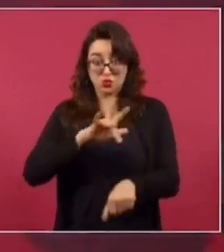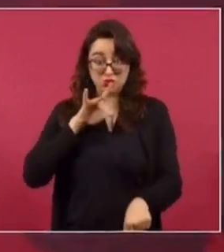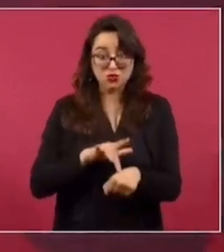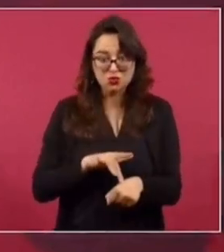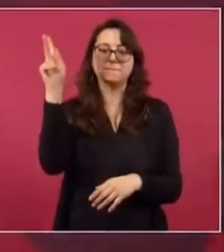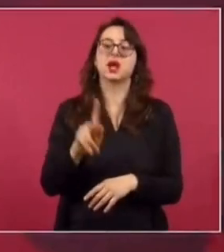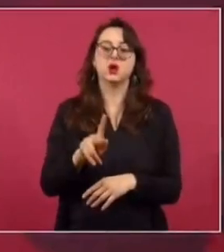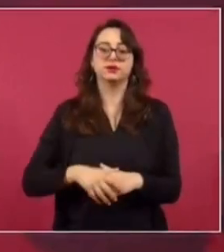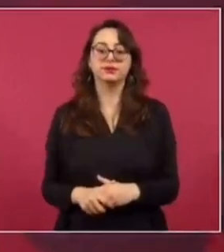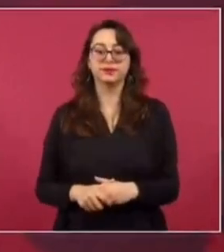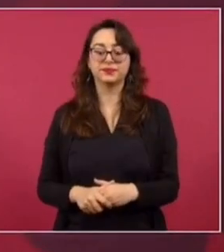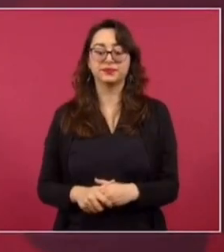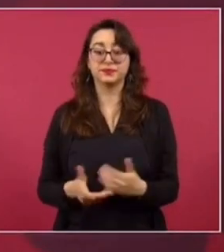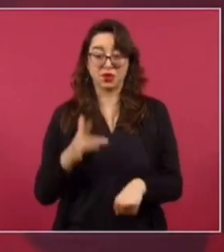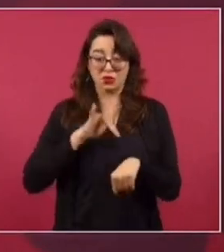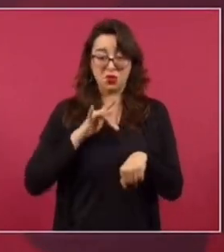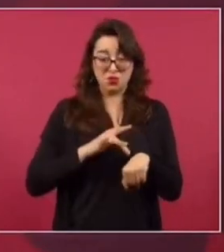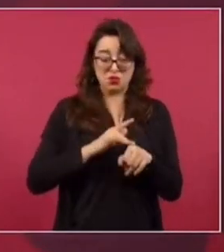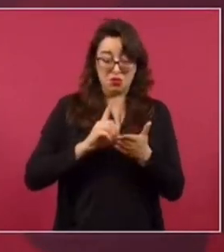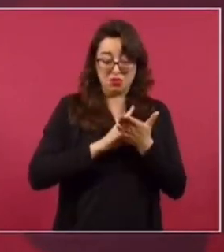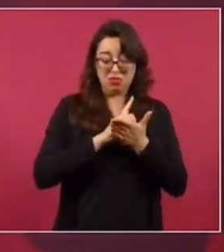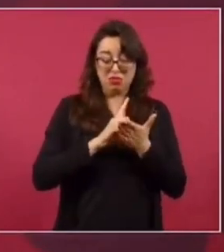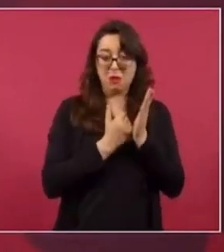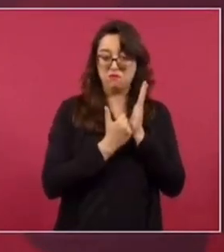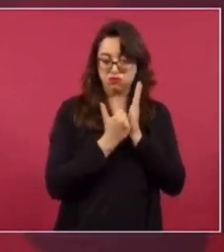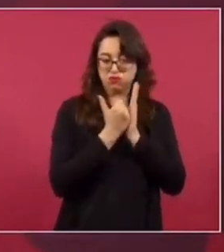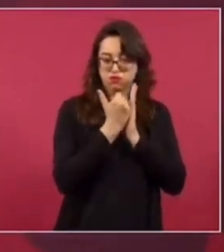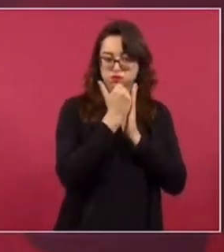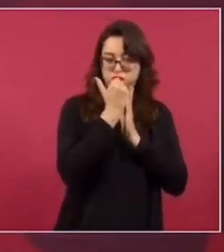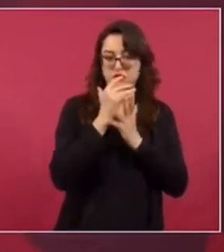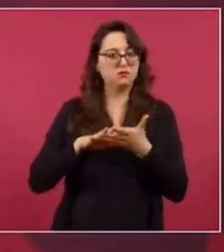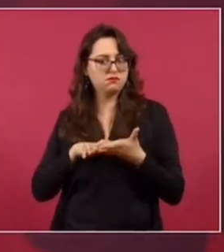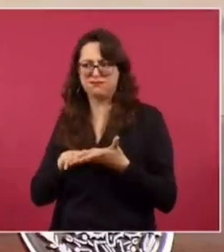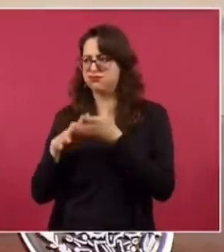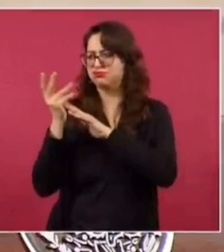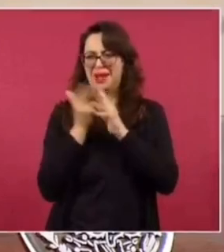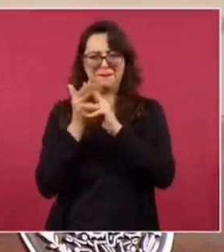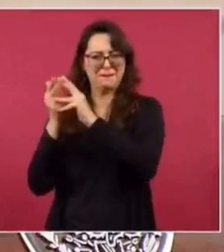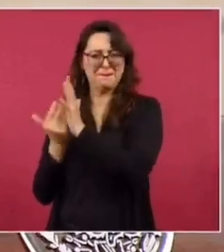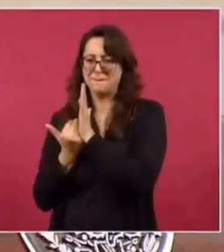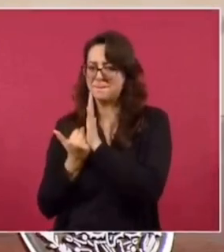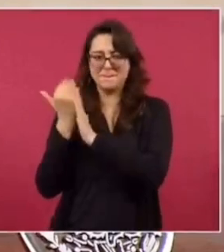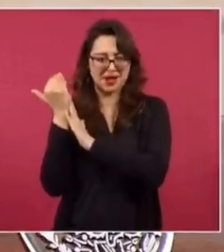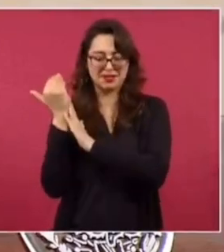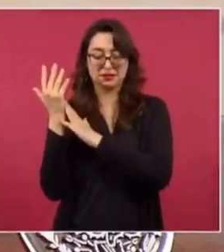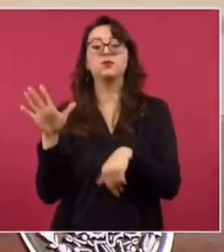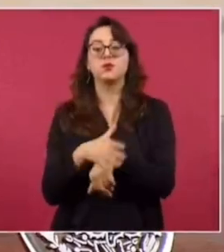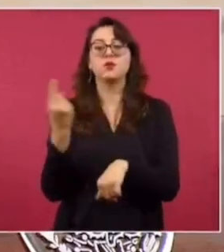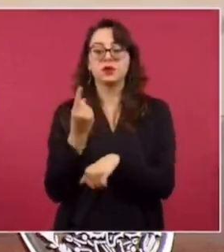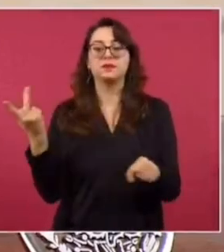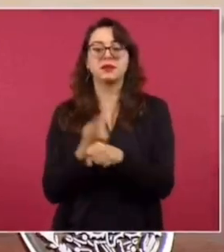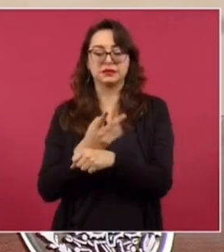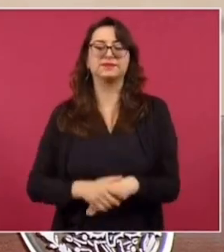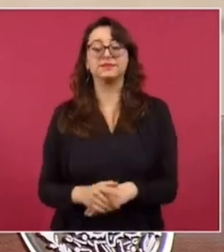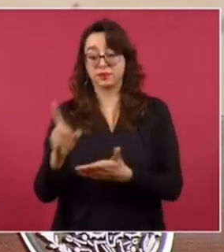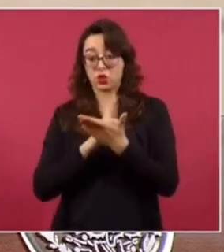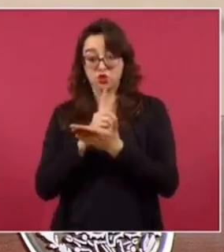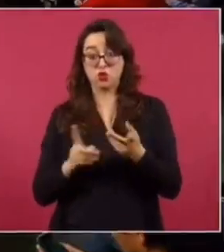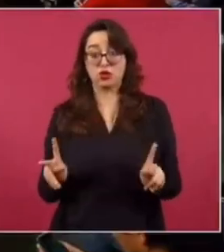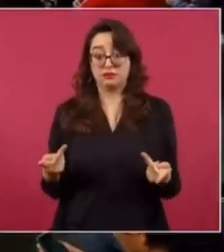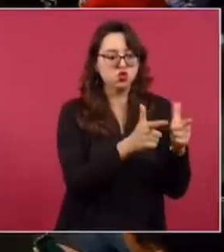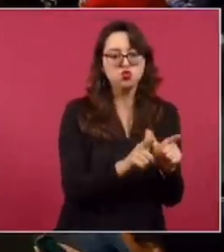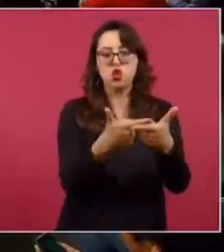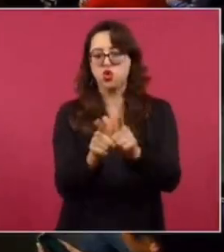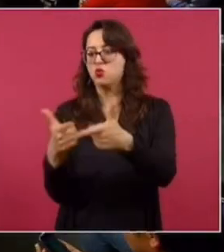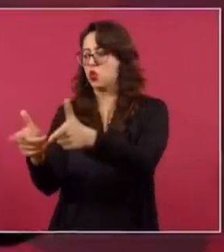crímenes. A mayor consumo, más homicidios. Porque el mercado de las drogas, el llamado narcomenudeo, enfrenta